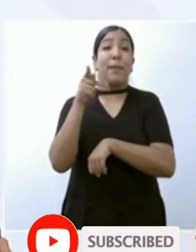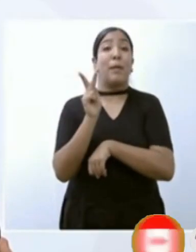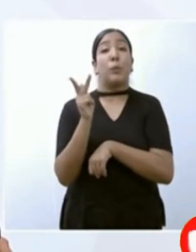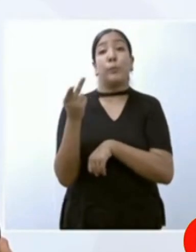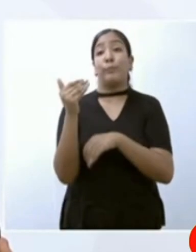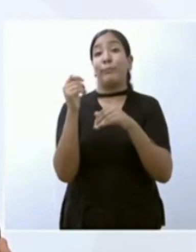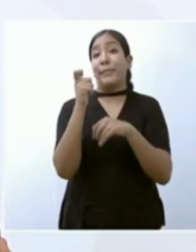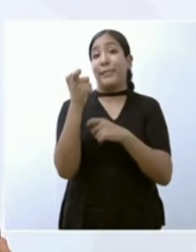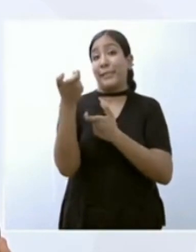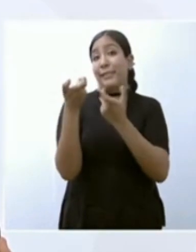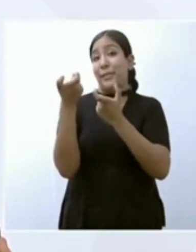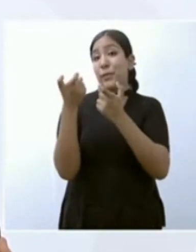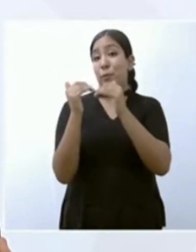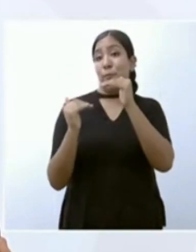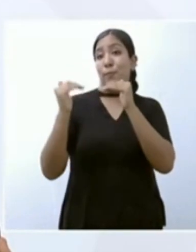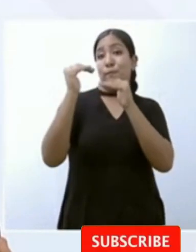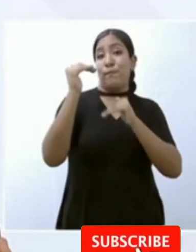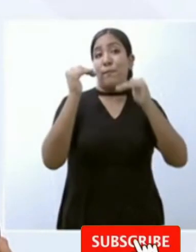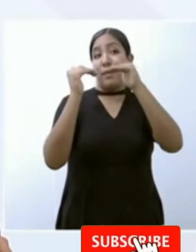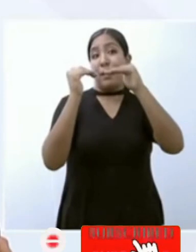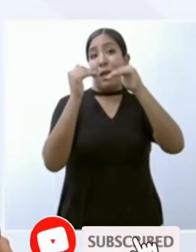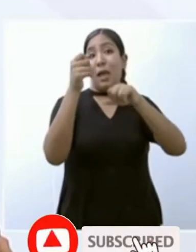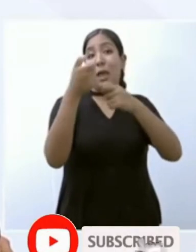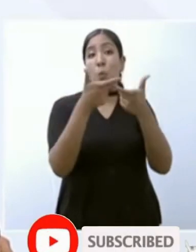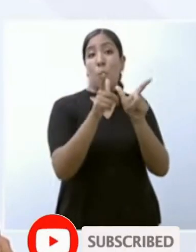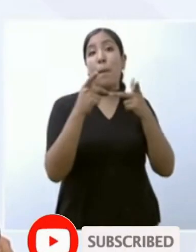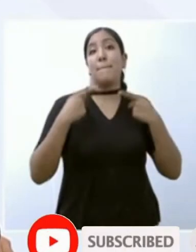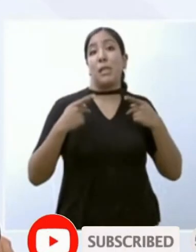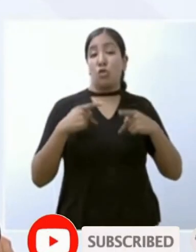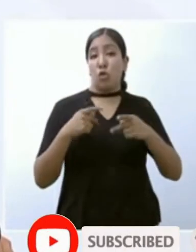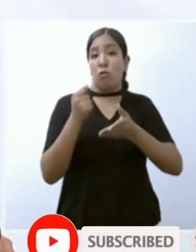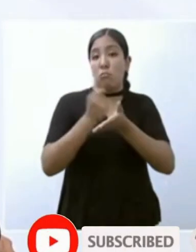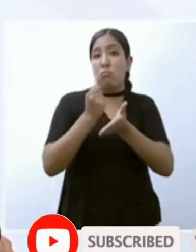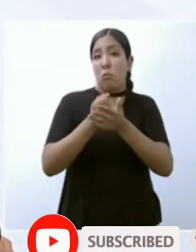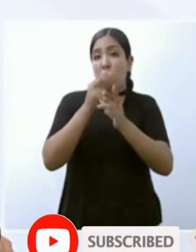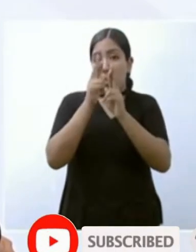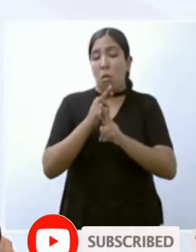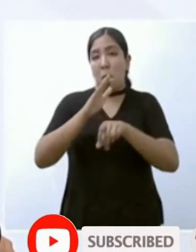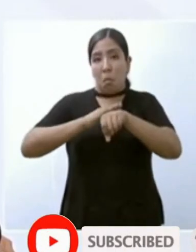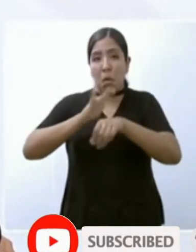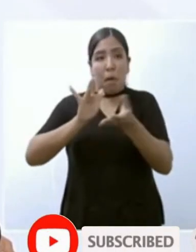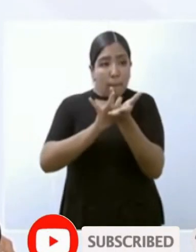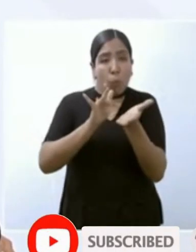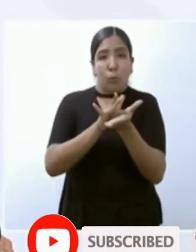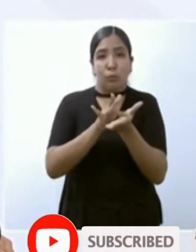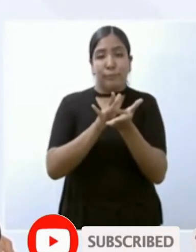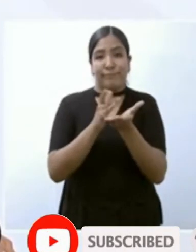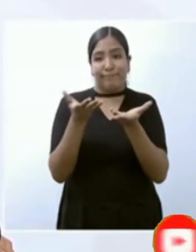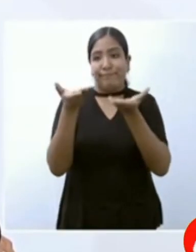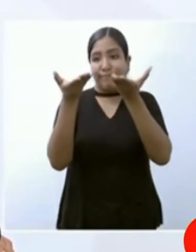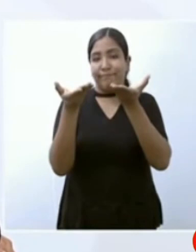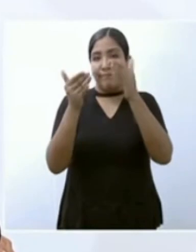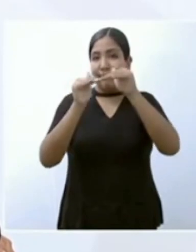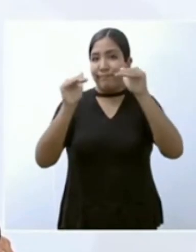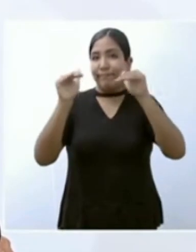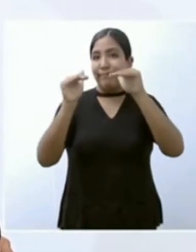eso aquí en Nestlé se respeta y ahora también me dio mucho gusto de